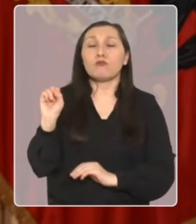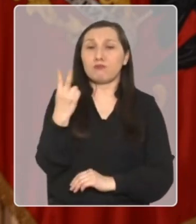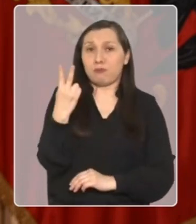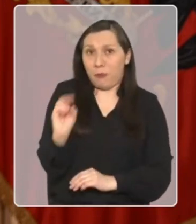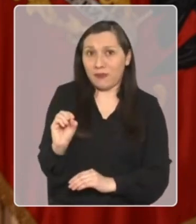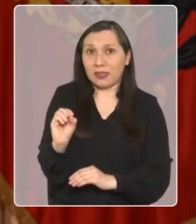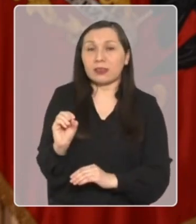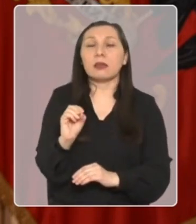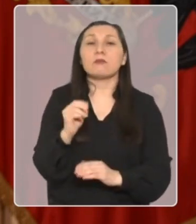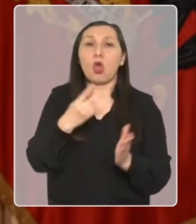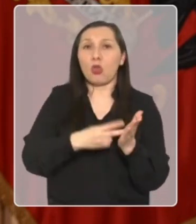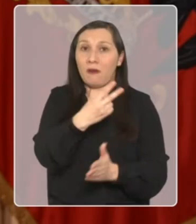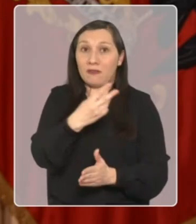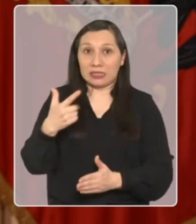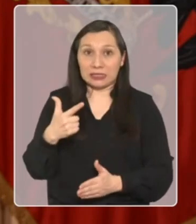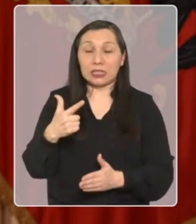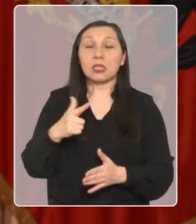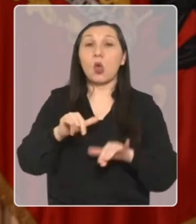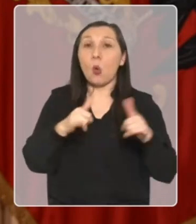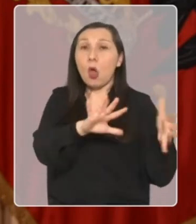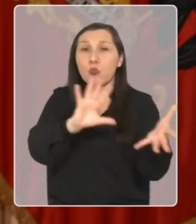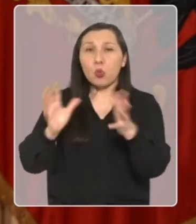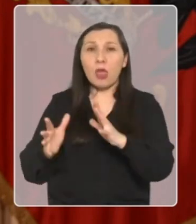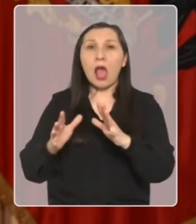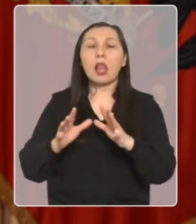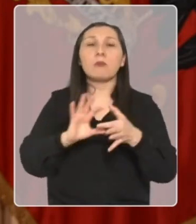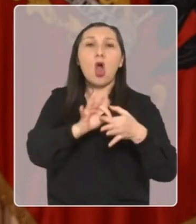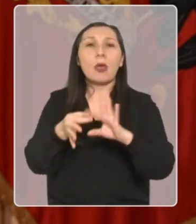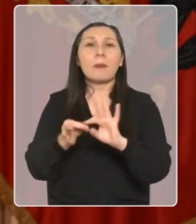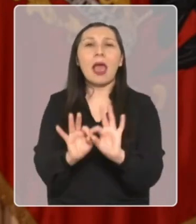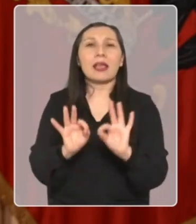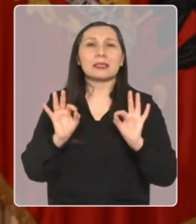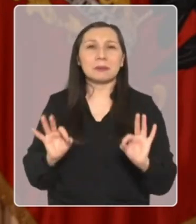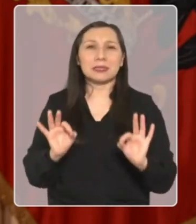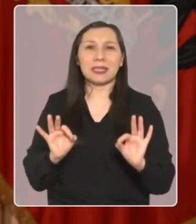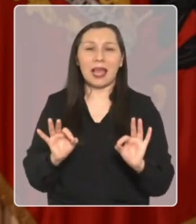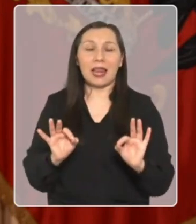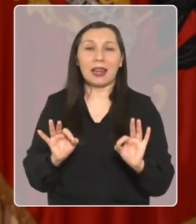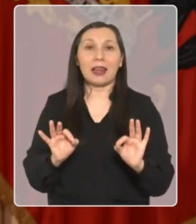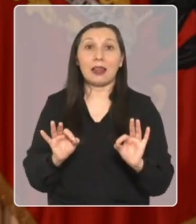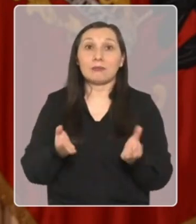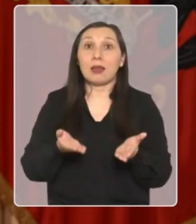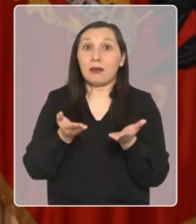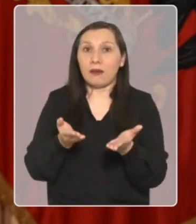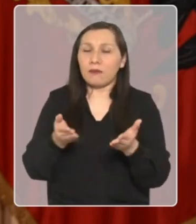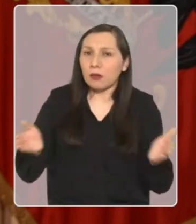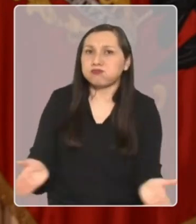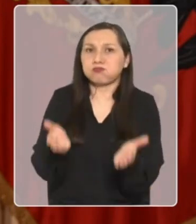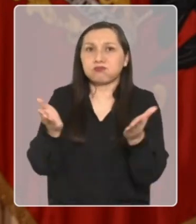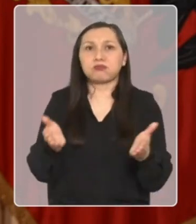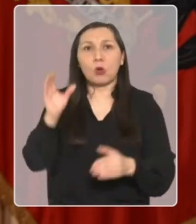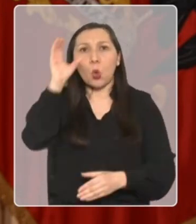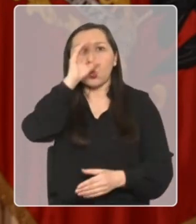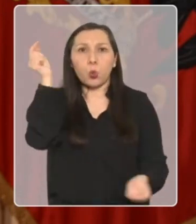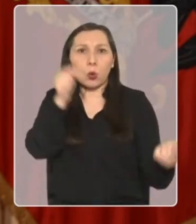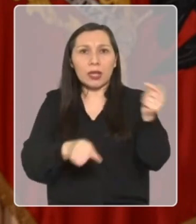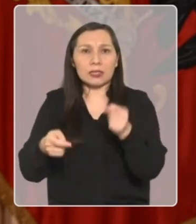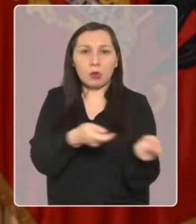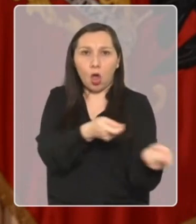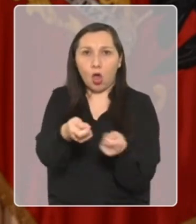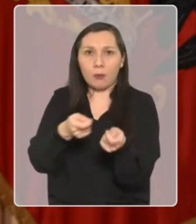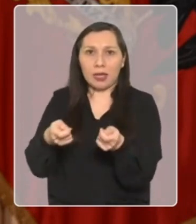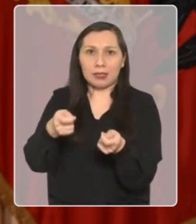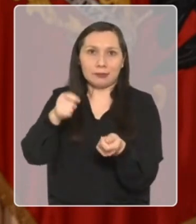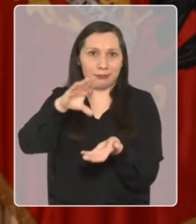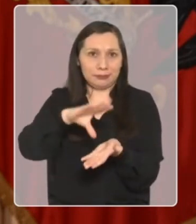Sub-20. En el 2027, también los Juegos Mundiales de Olimpiadas Especiales que servirán además para impulsar el